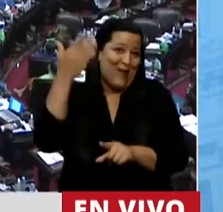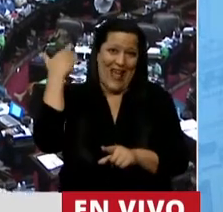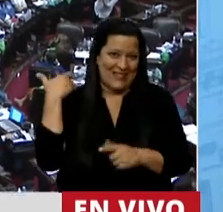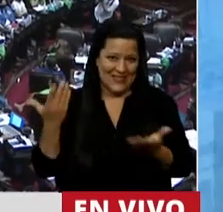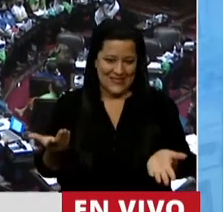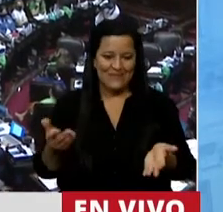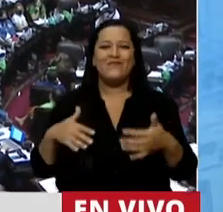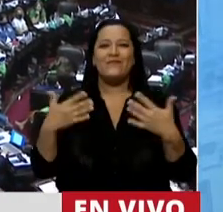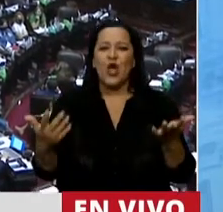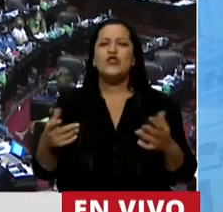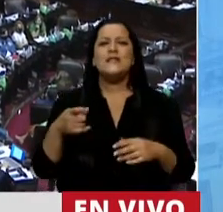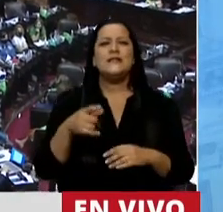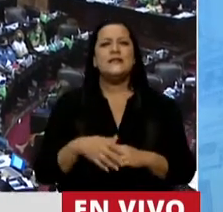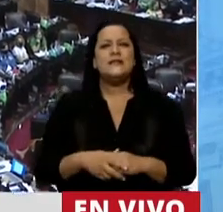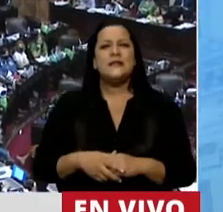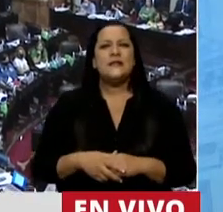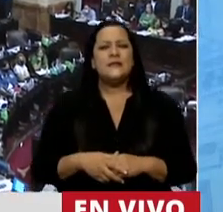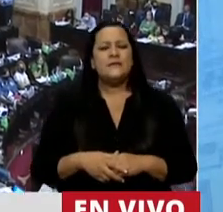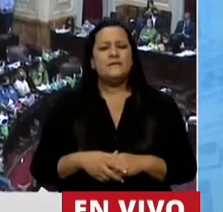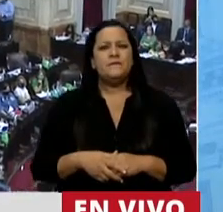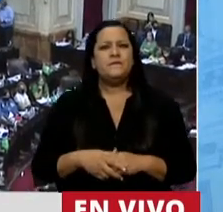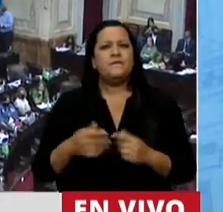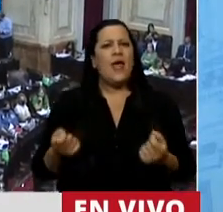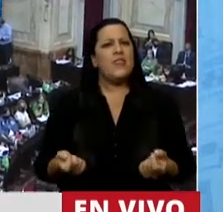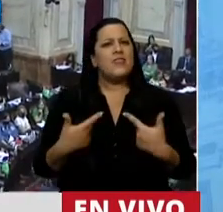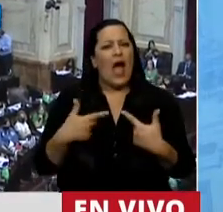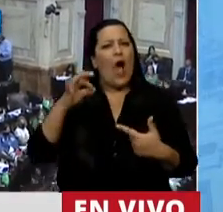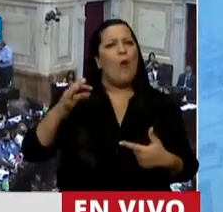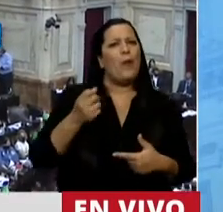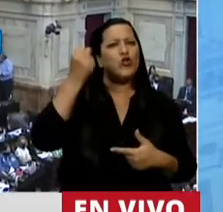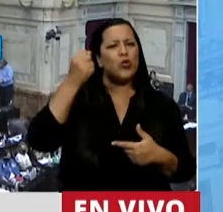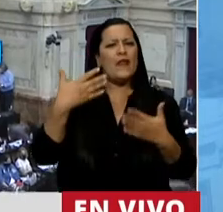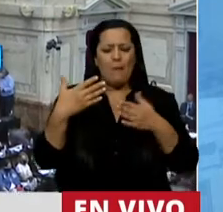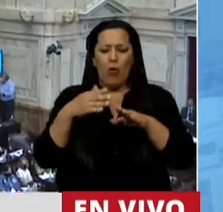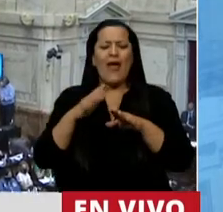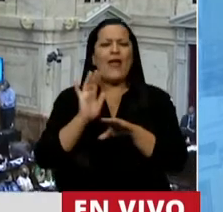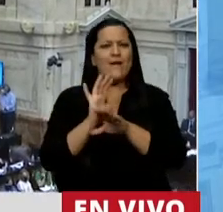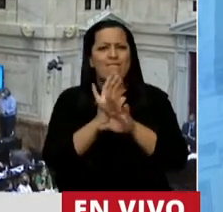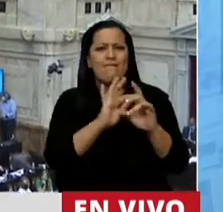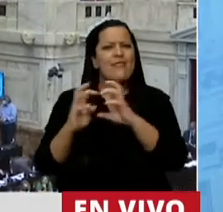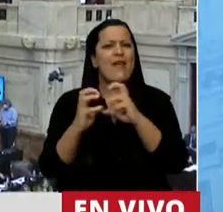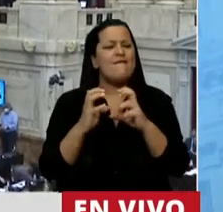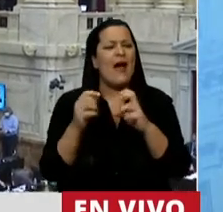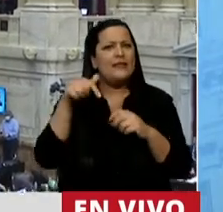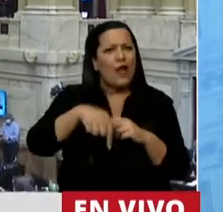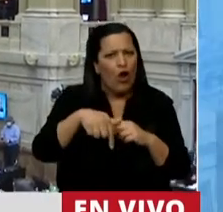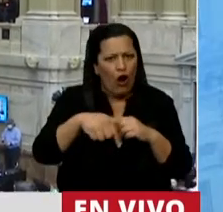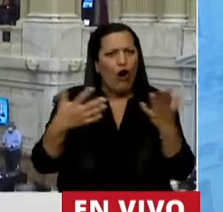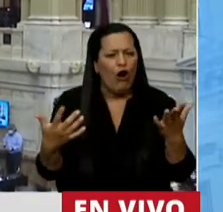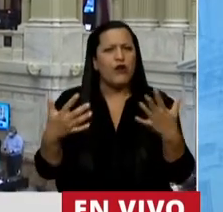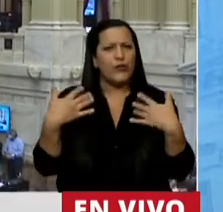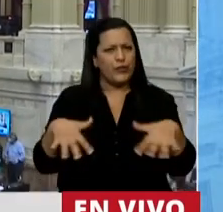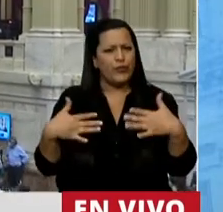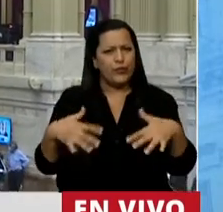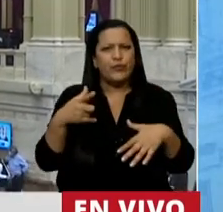en algún lugar nos ha dado la posibilidad de dar un paso en este debate, es que hemos venido mucho más en este